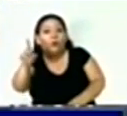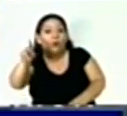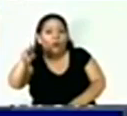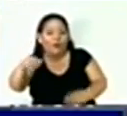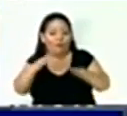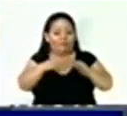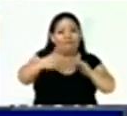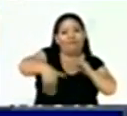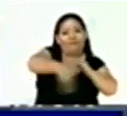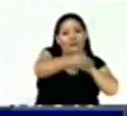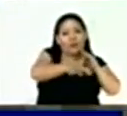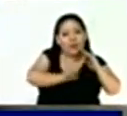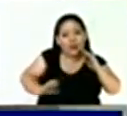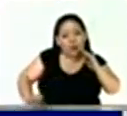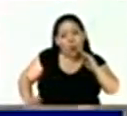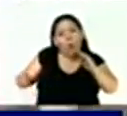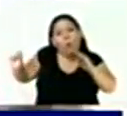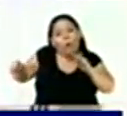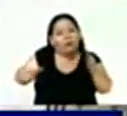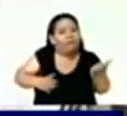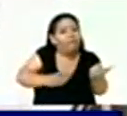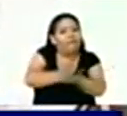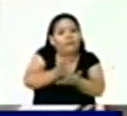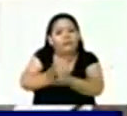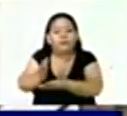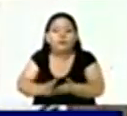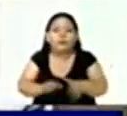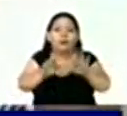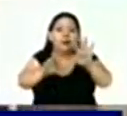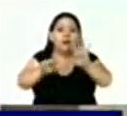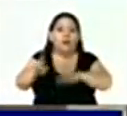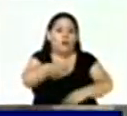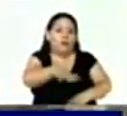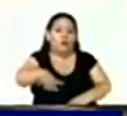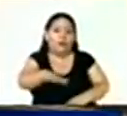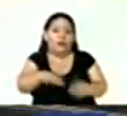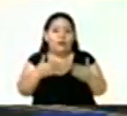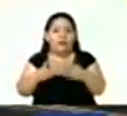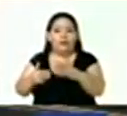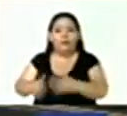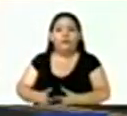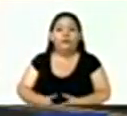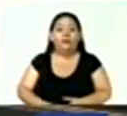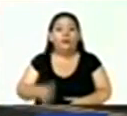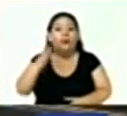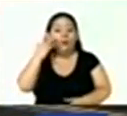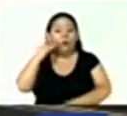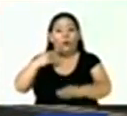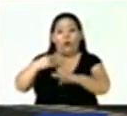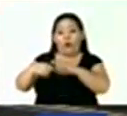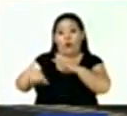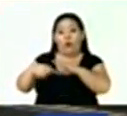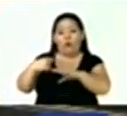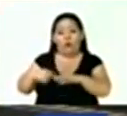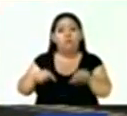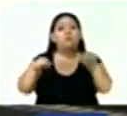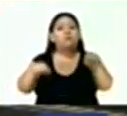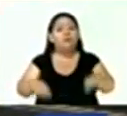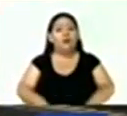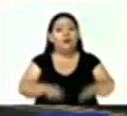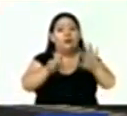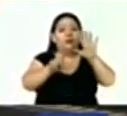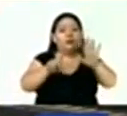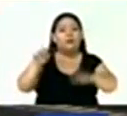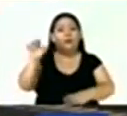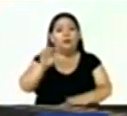deberán llegar a alguno de los 81 centros de votación confirmados. Si es en línea a partir del 6 de enero,